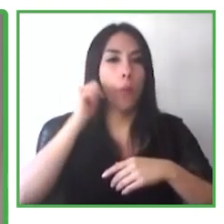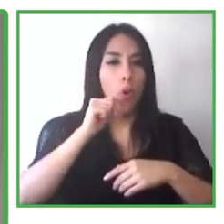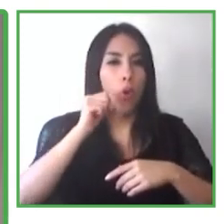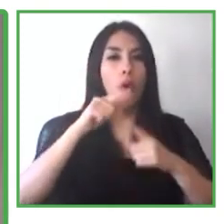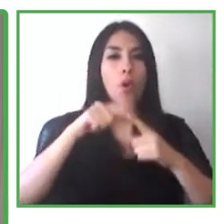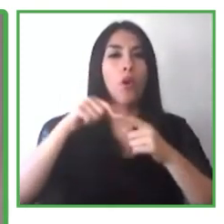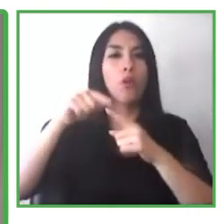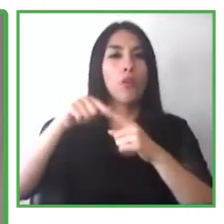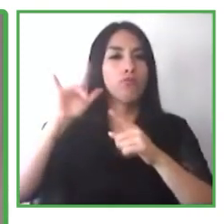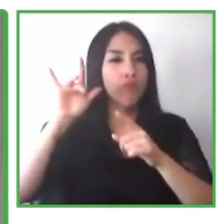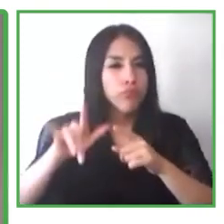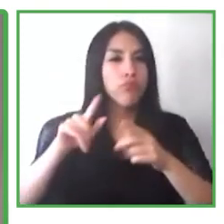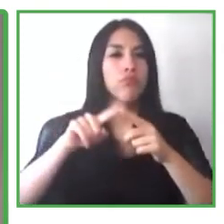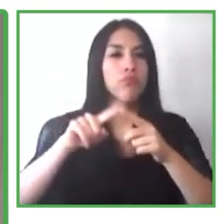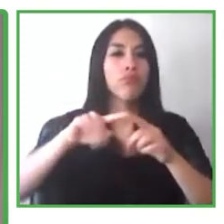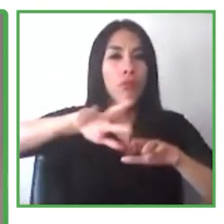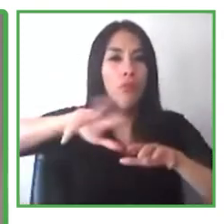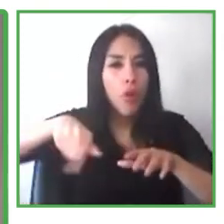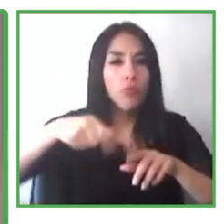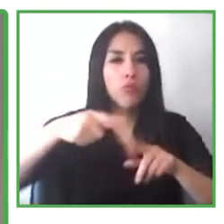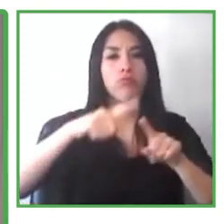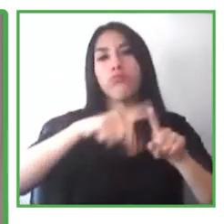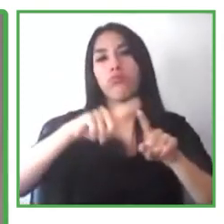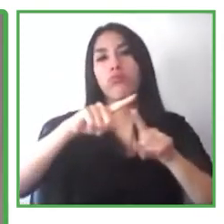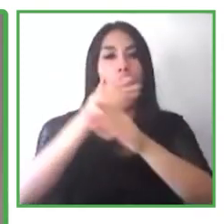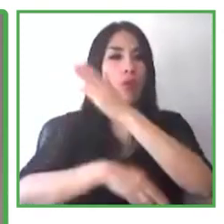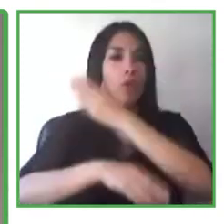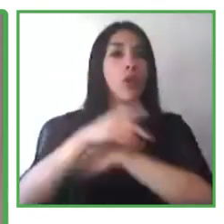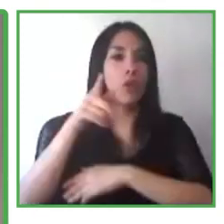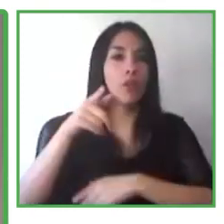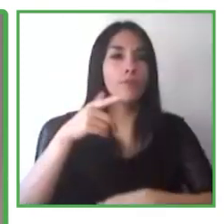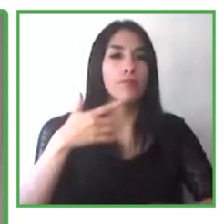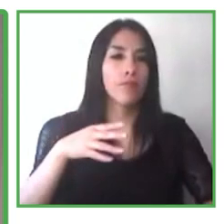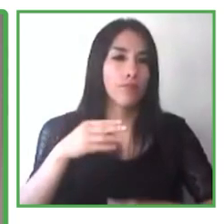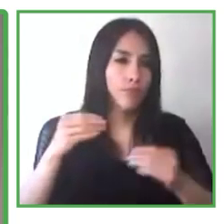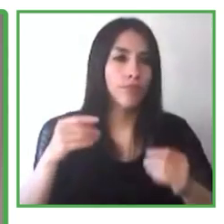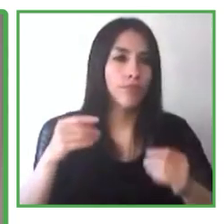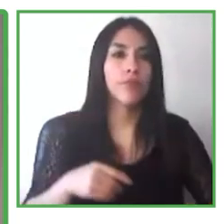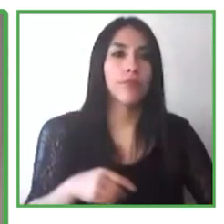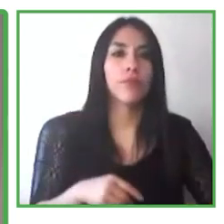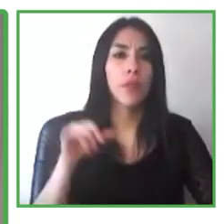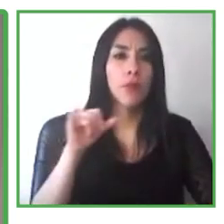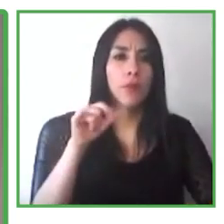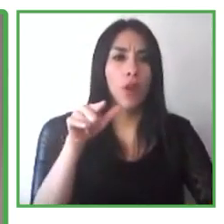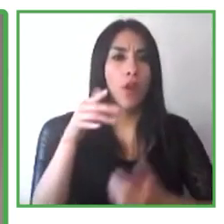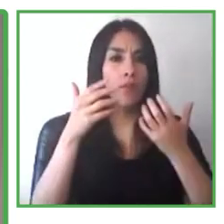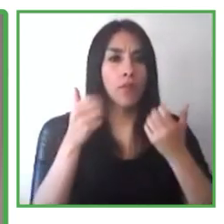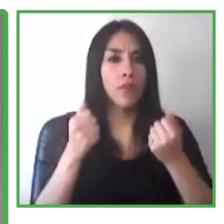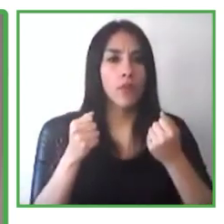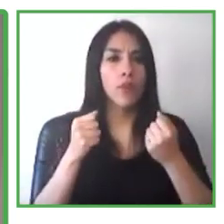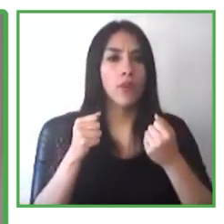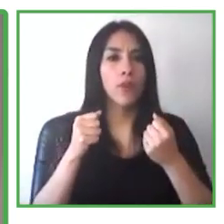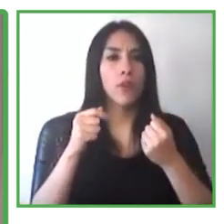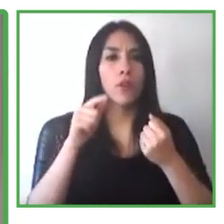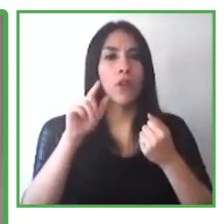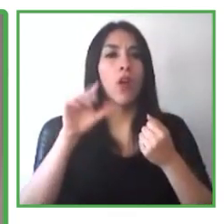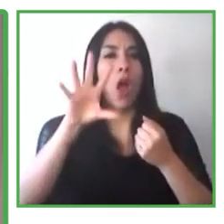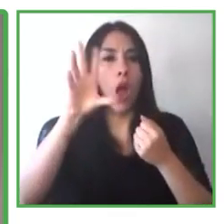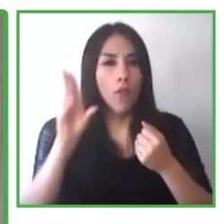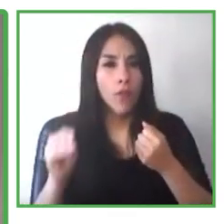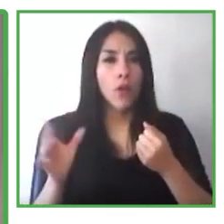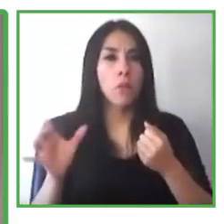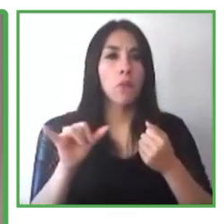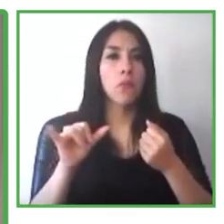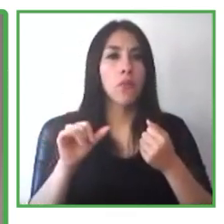en las Américas en general, sino que también en África han apoyado a muchas ONGs, organizaciones gubernamentales